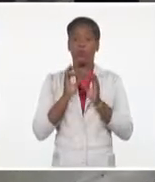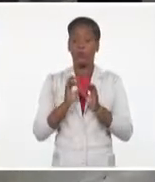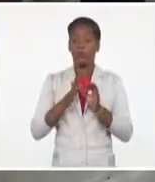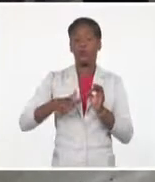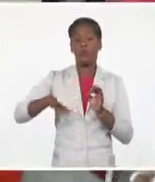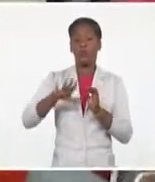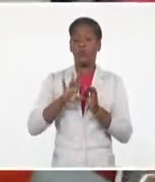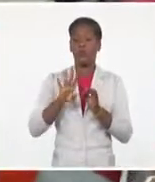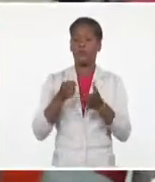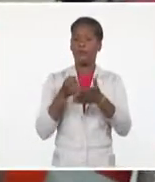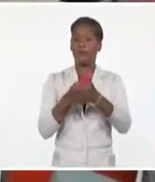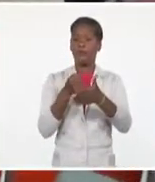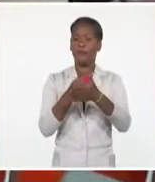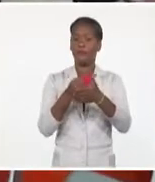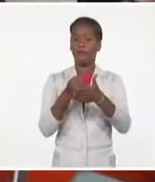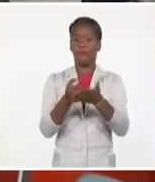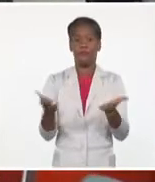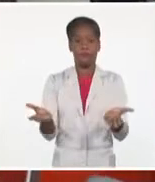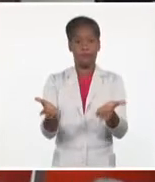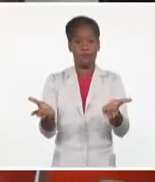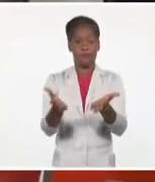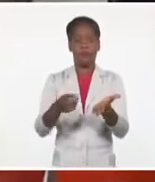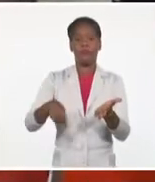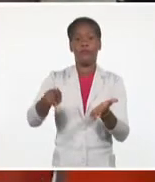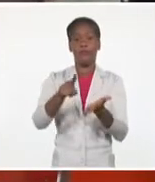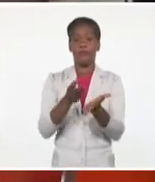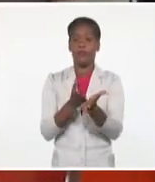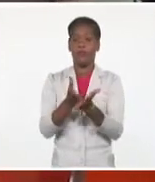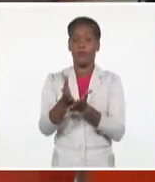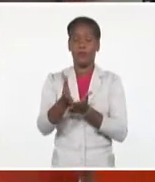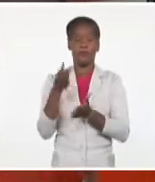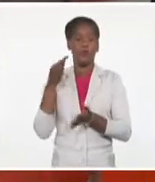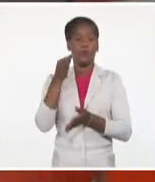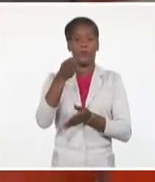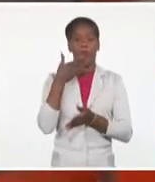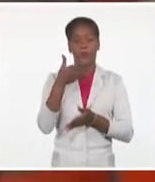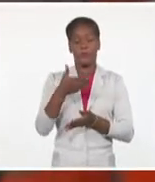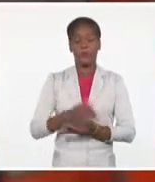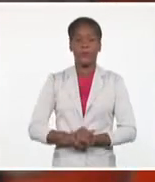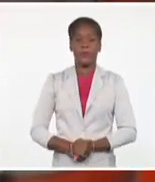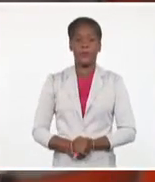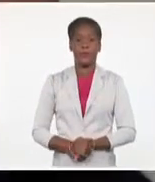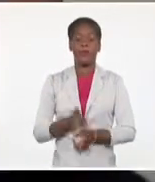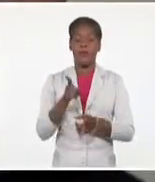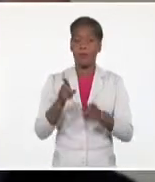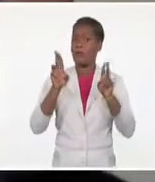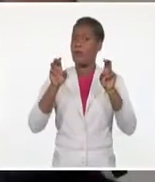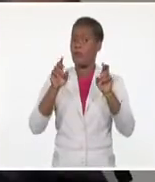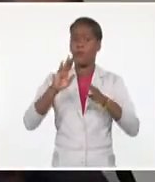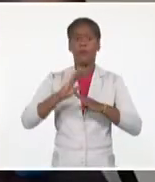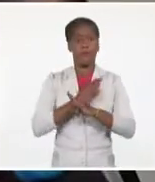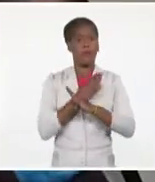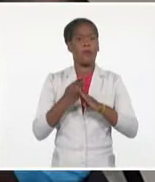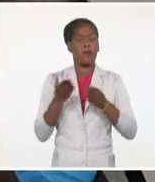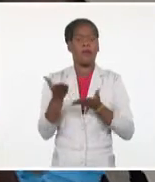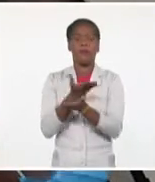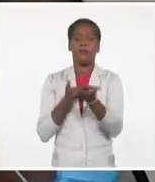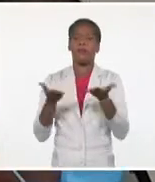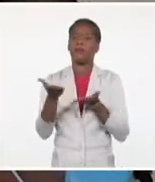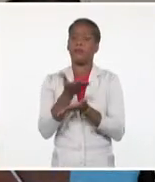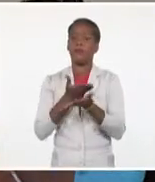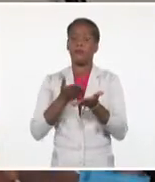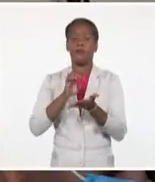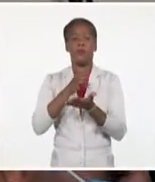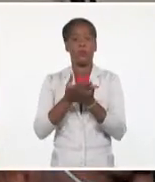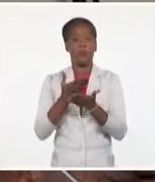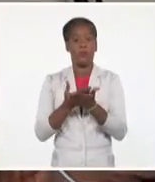propiciando el intercambio activo entre los jóvenes y con los jóvenes. Otros temas fueron la necesidad de revitalizar el quehacer de las organizaciones